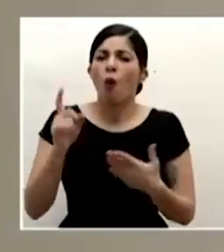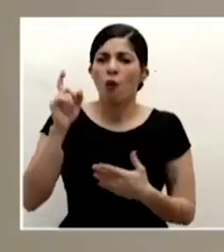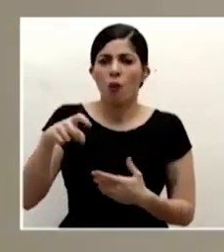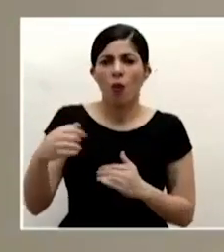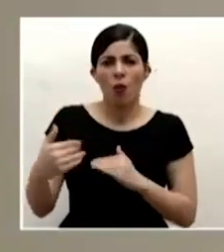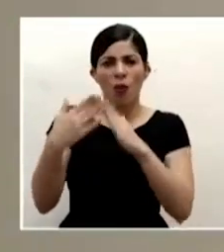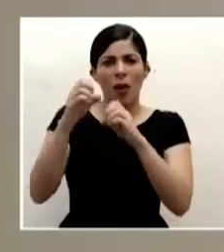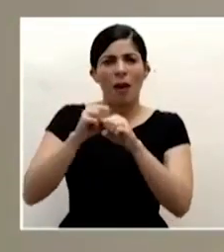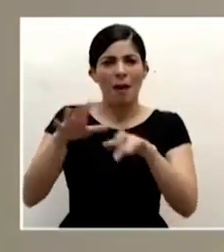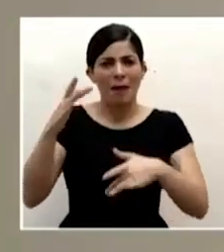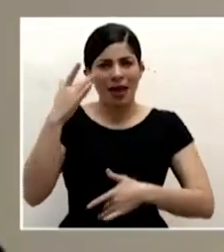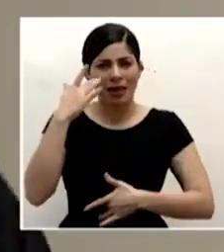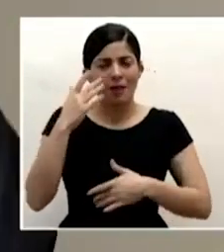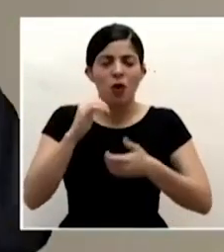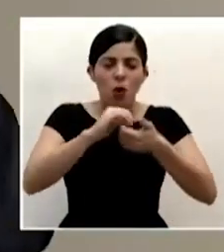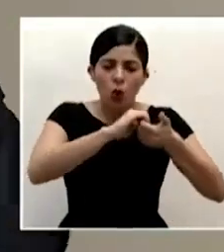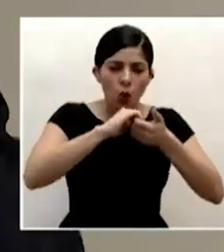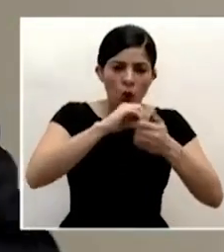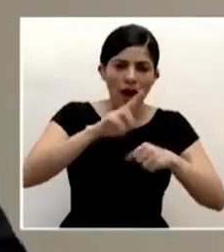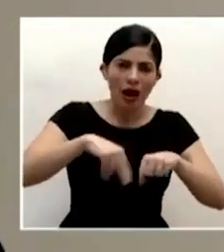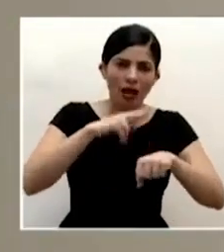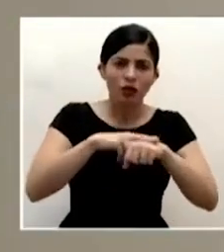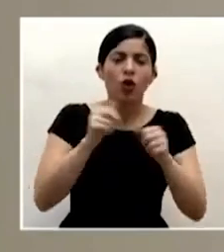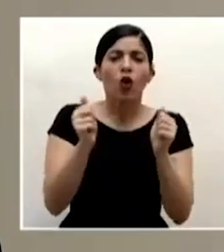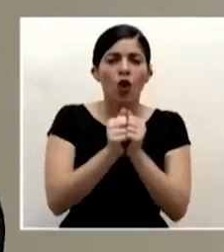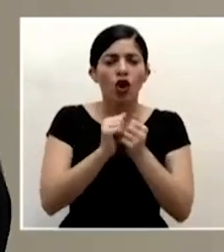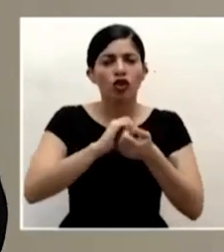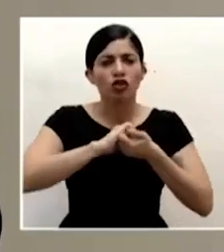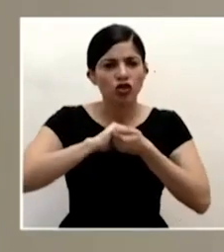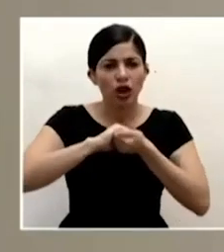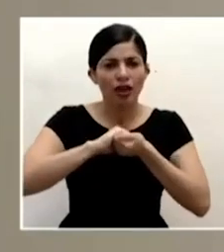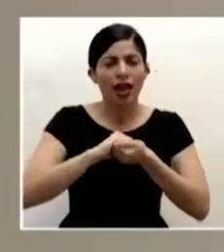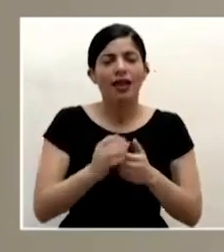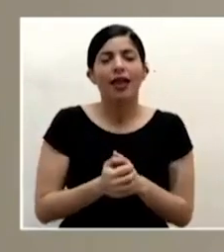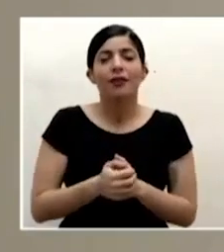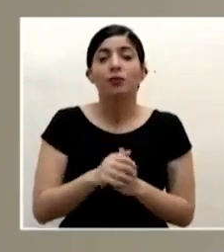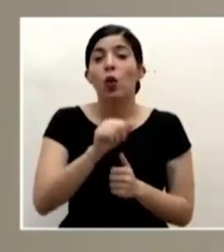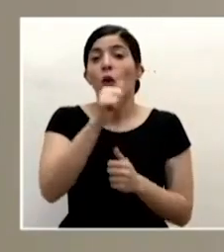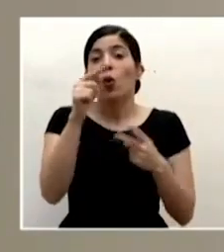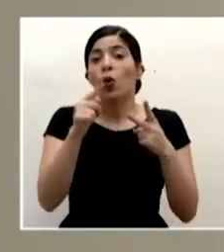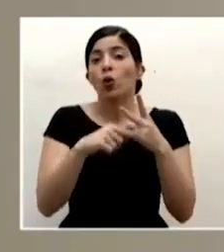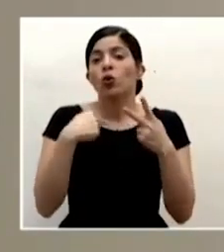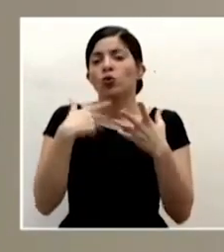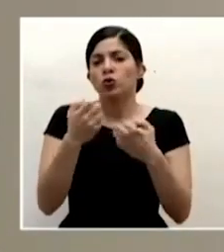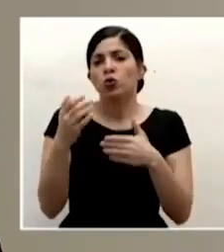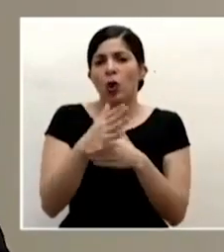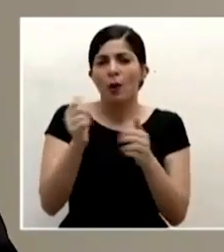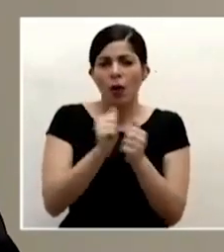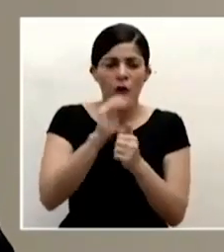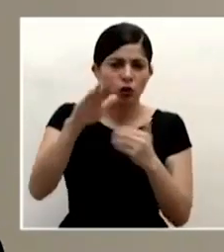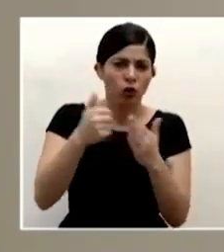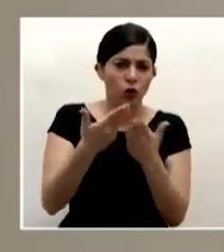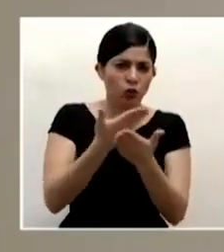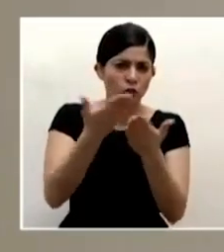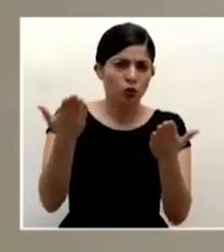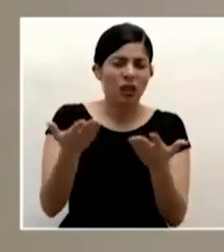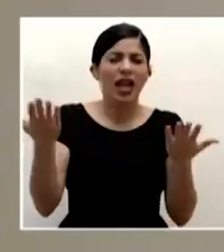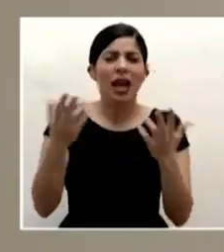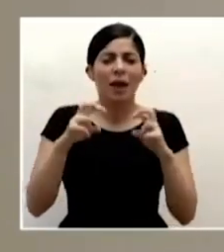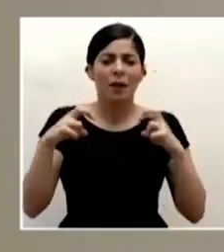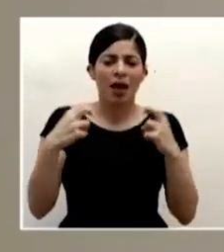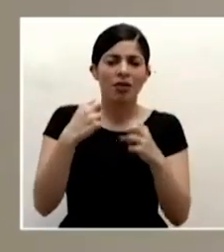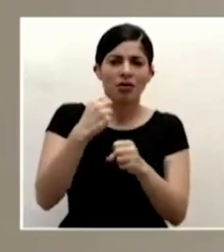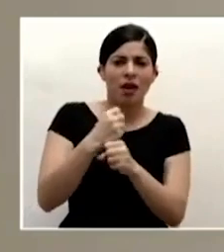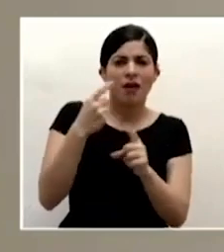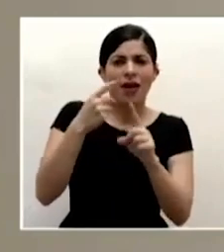nacional y con solidaridad otro segundo elemento que quisiera compartir con todas y todos ustedes en la mesa de trabajo en materia de cooperación